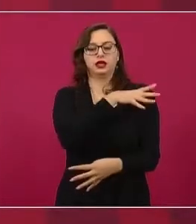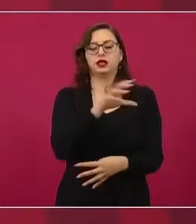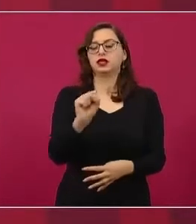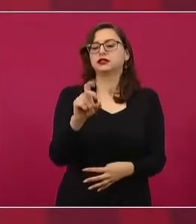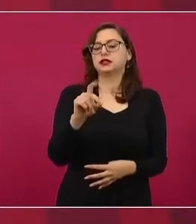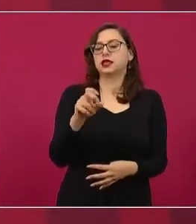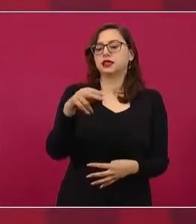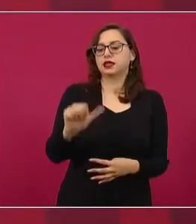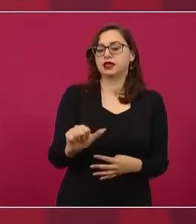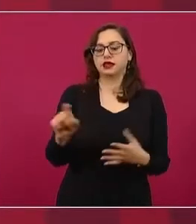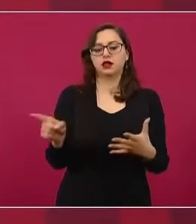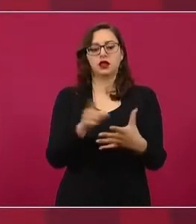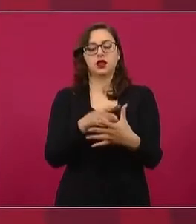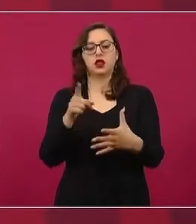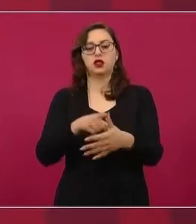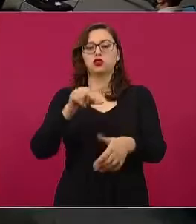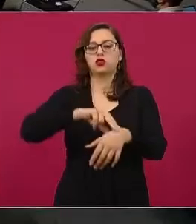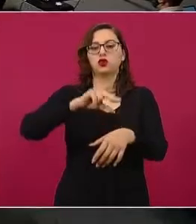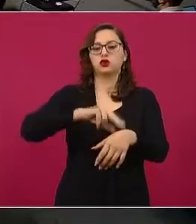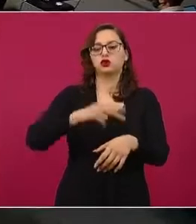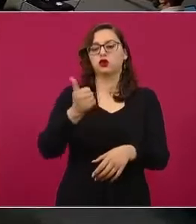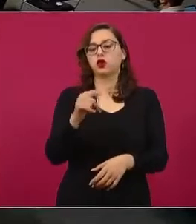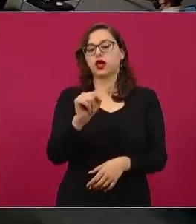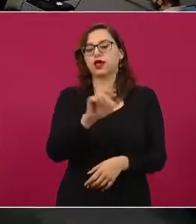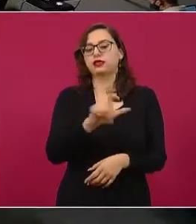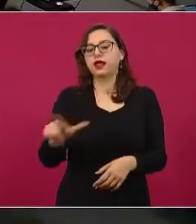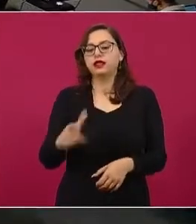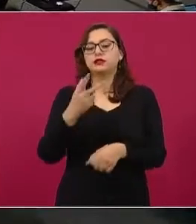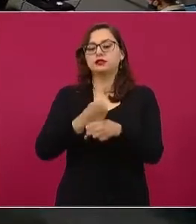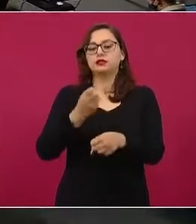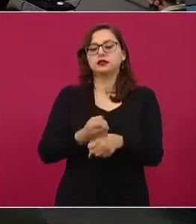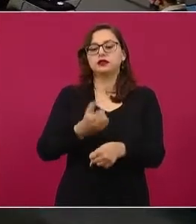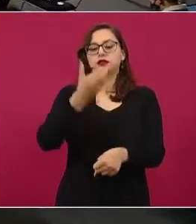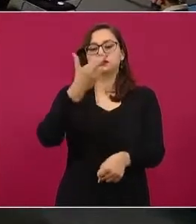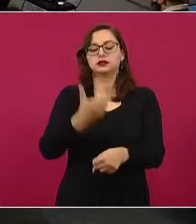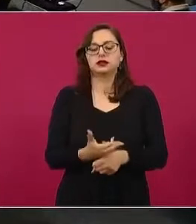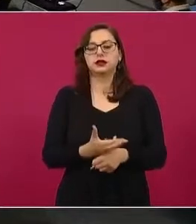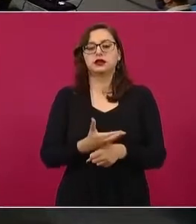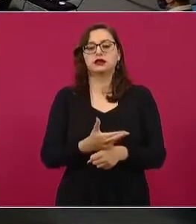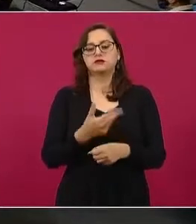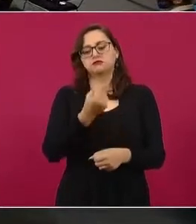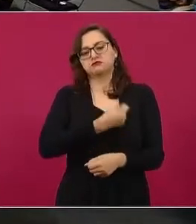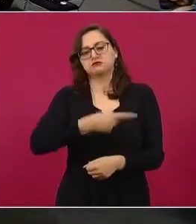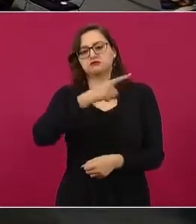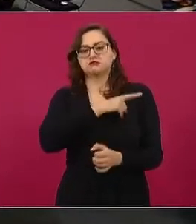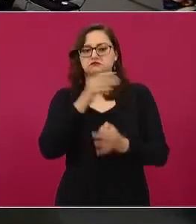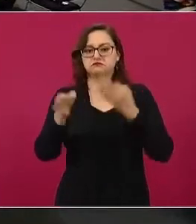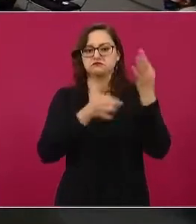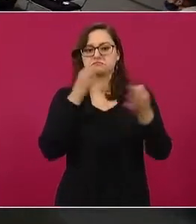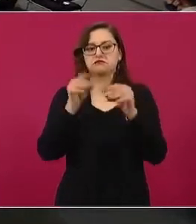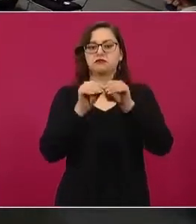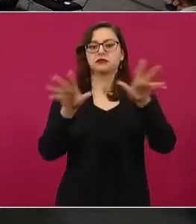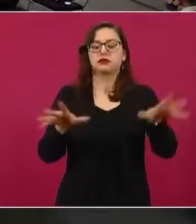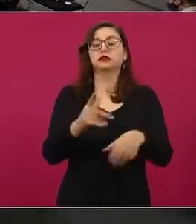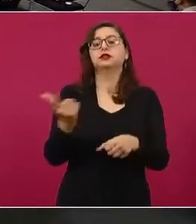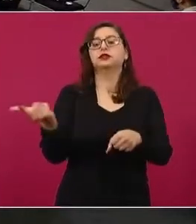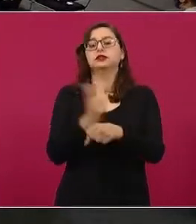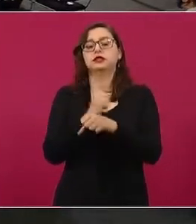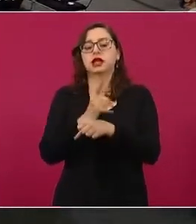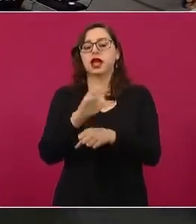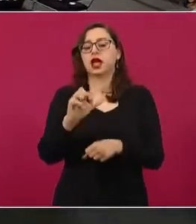Nacional, el doctor Hugo López-Gatell, subsecretario de Prevención y Promoción de la Salud, y el licenciado Carlos Torres,